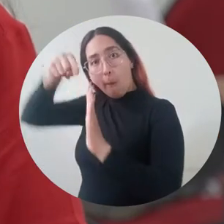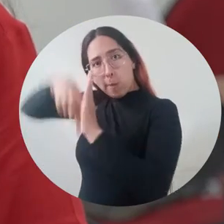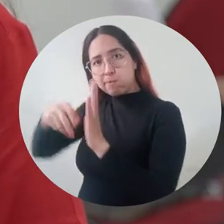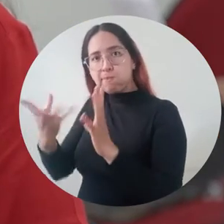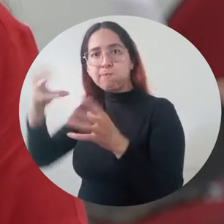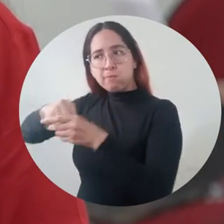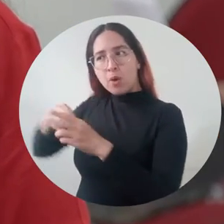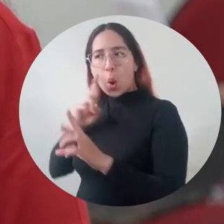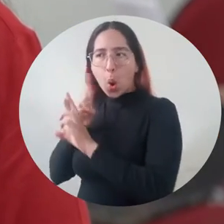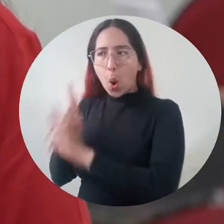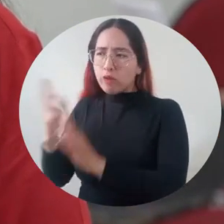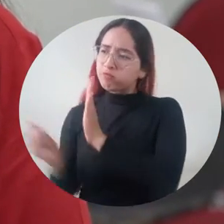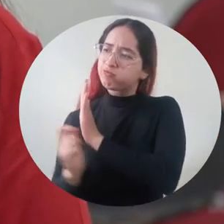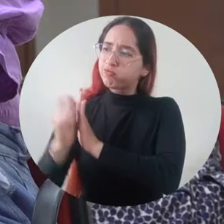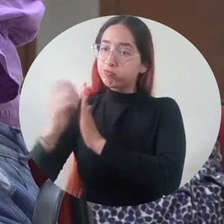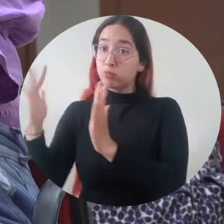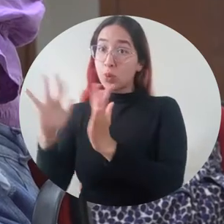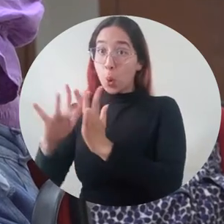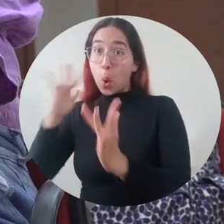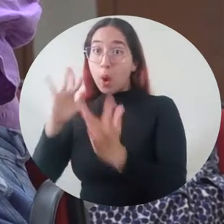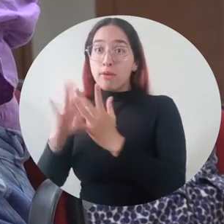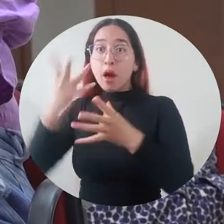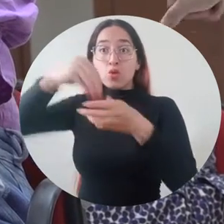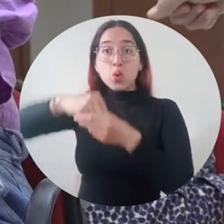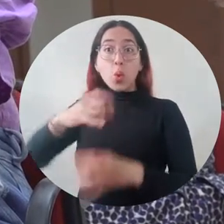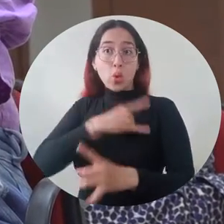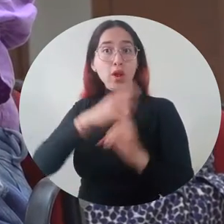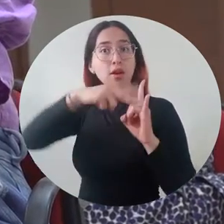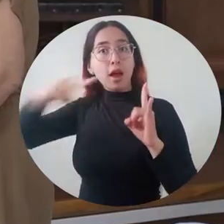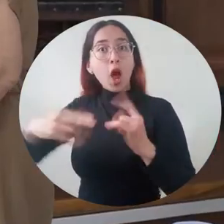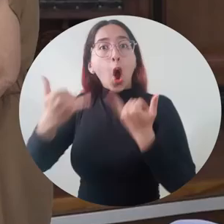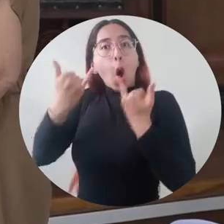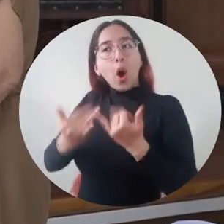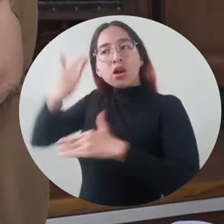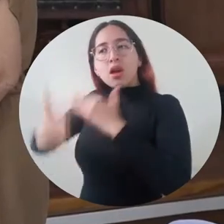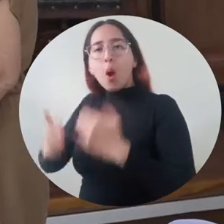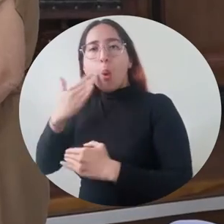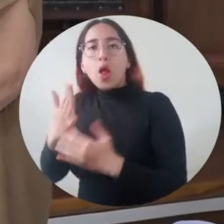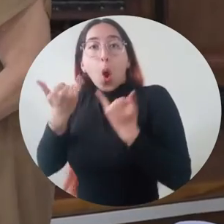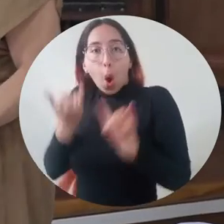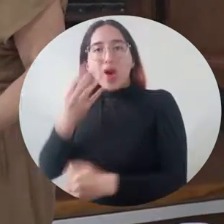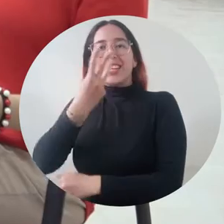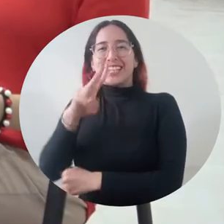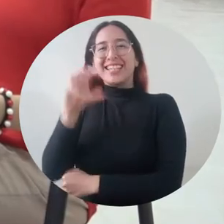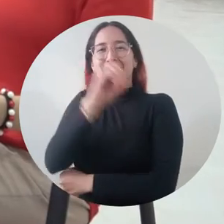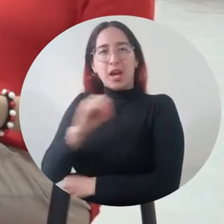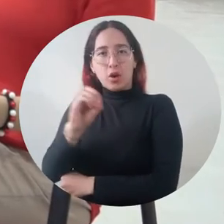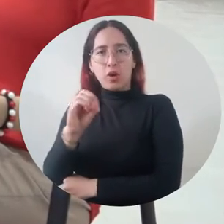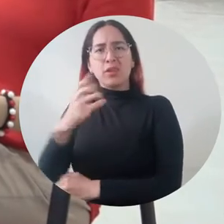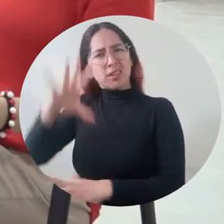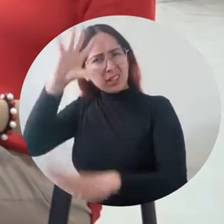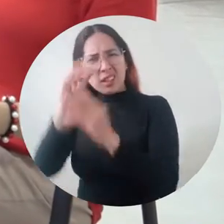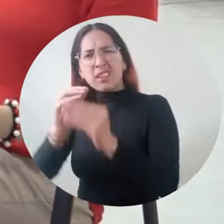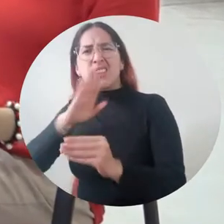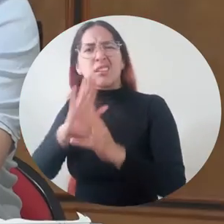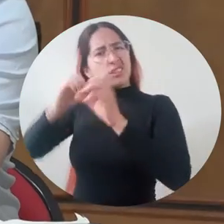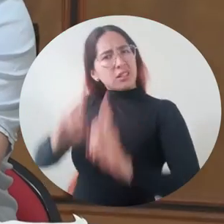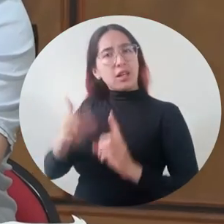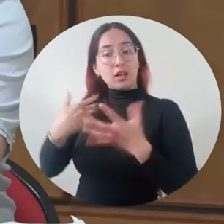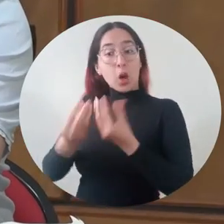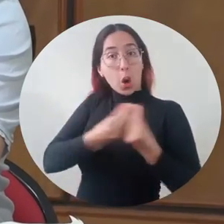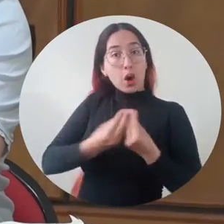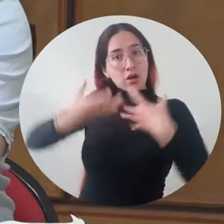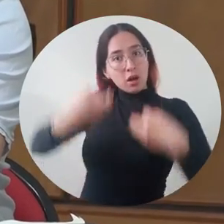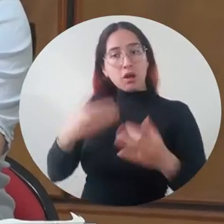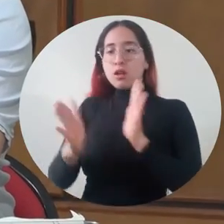asignación y reconocimiento de puntaje de la Universidad del Magdalena fue ampliado hasta hoy 13 de octubre, así lo decidió el comité de garantías